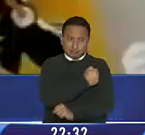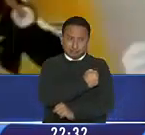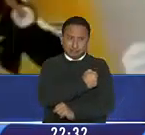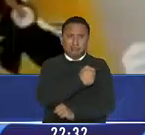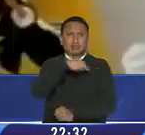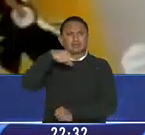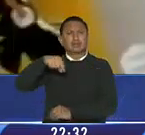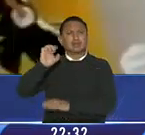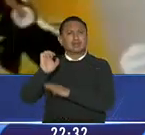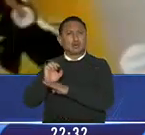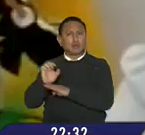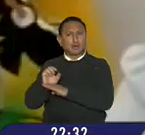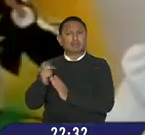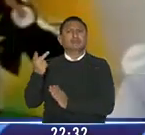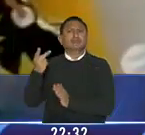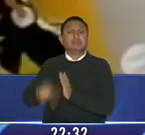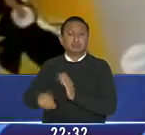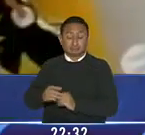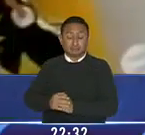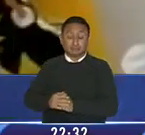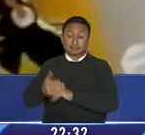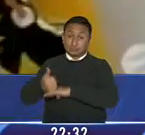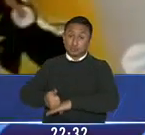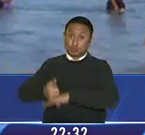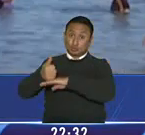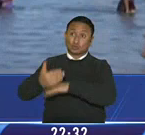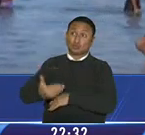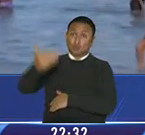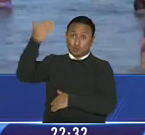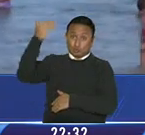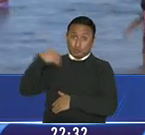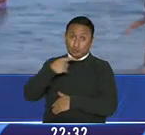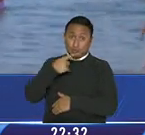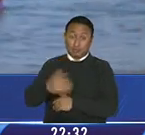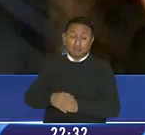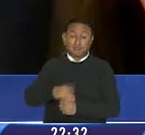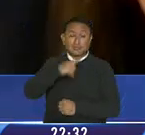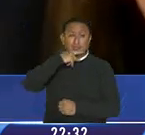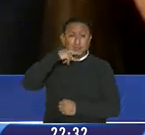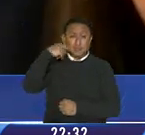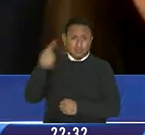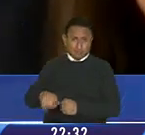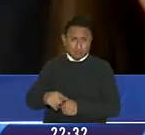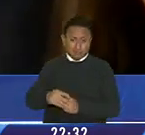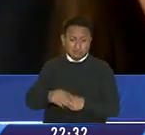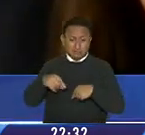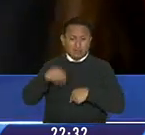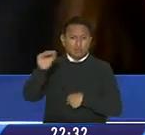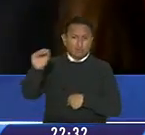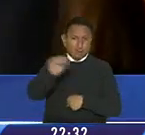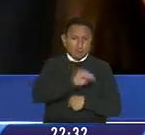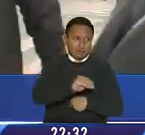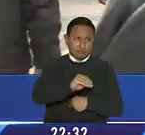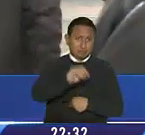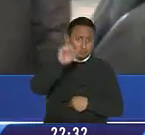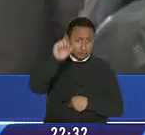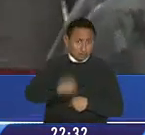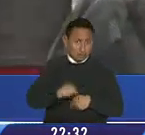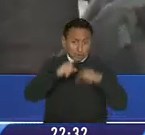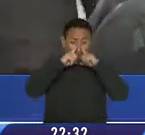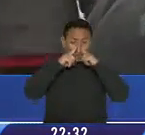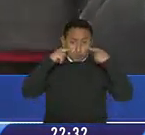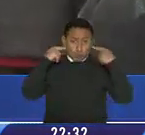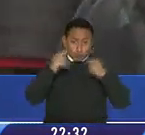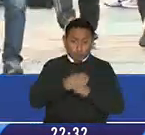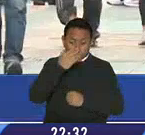aquí las autoridades de gobierno anunciaron anteriormente que tras el feriado de semana santa darían a conocer si se da paso o no a que el uso de